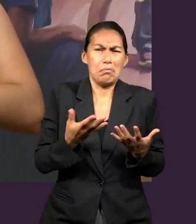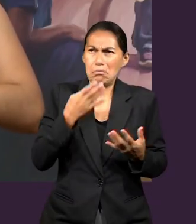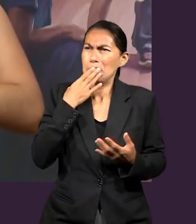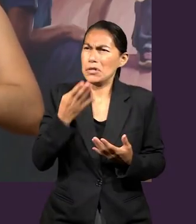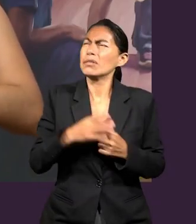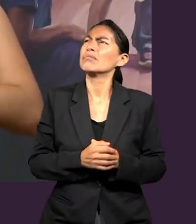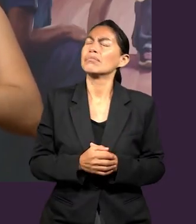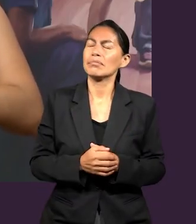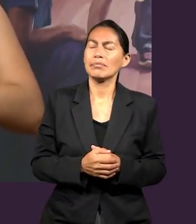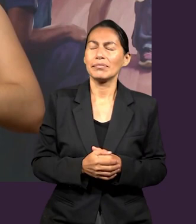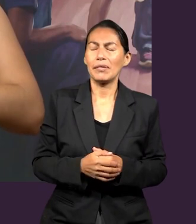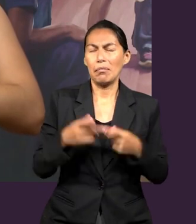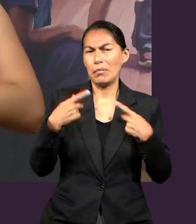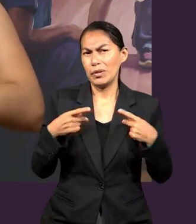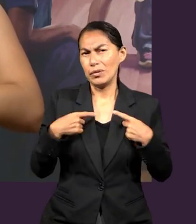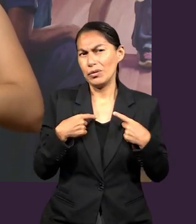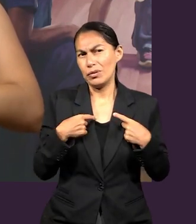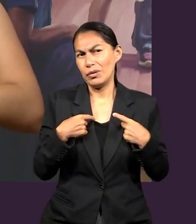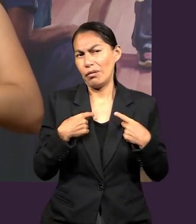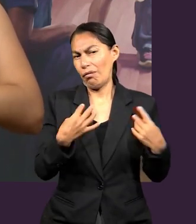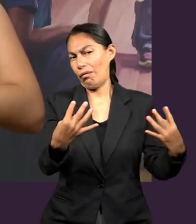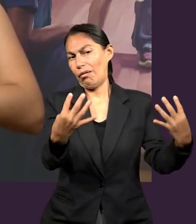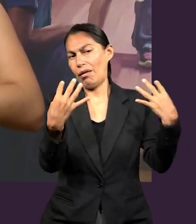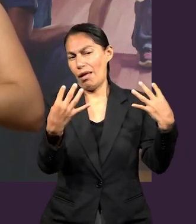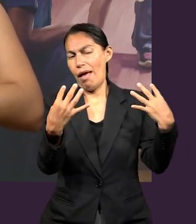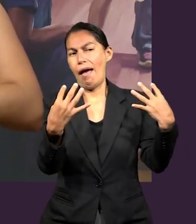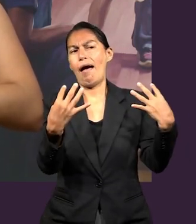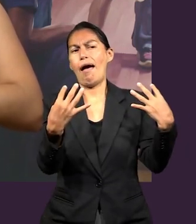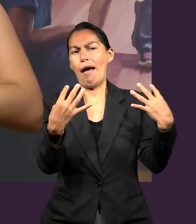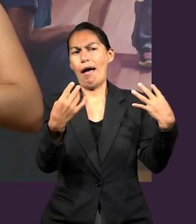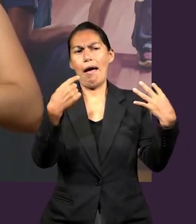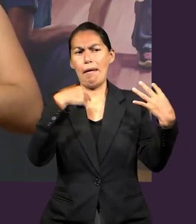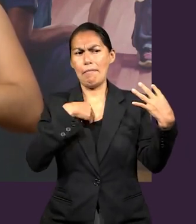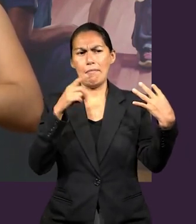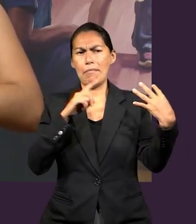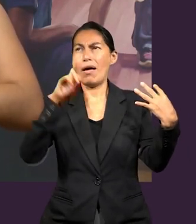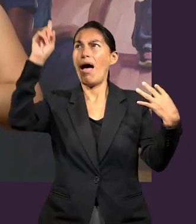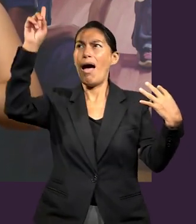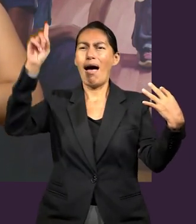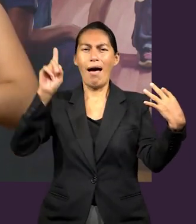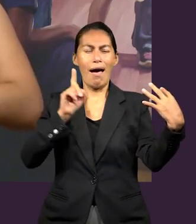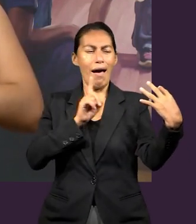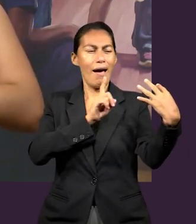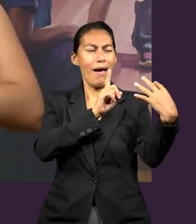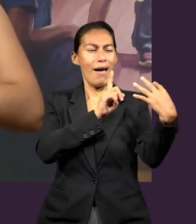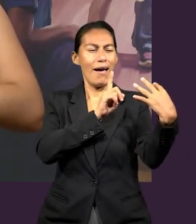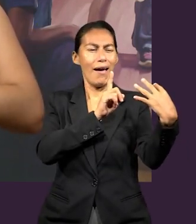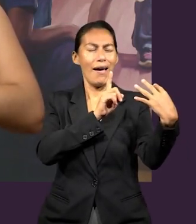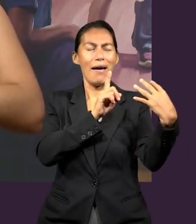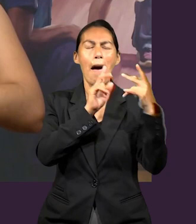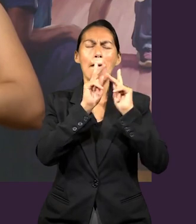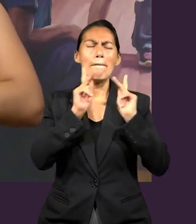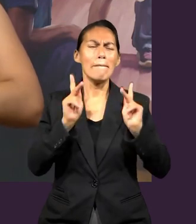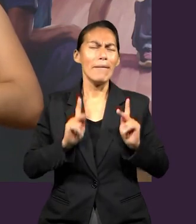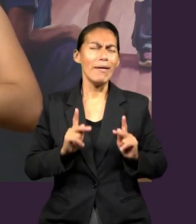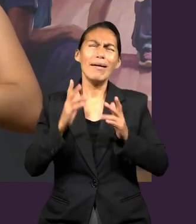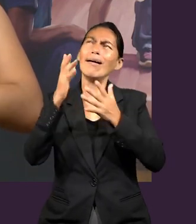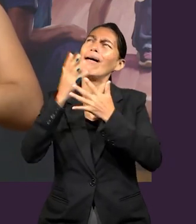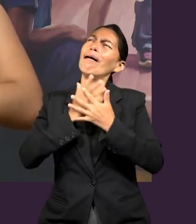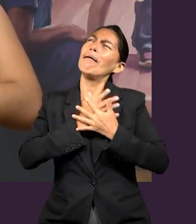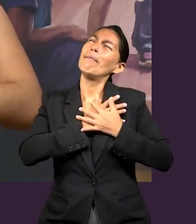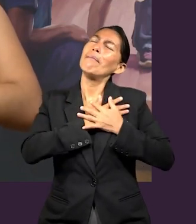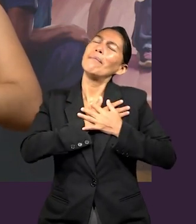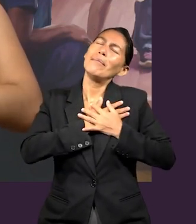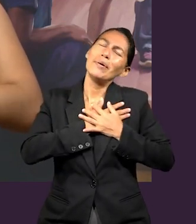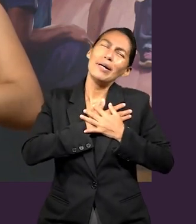mi ejemplo. Ser una persona ejemplar para que las personas de ahí lo busquen. Vean que hay paz en nosotros,